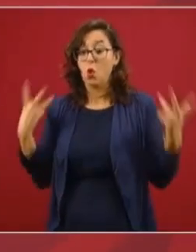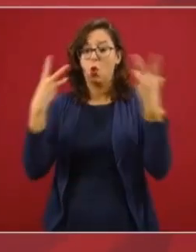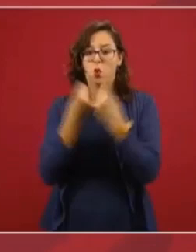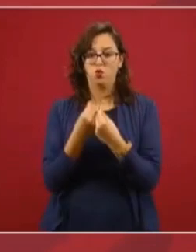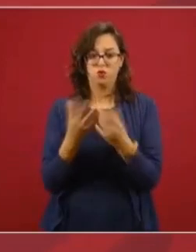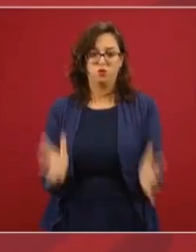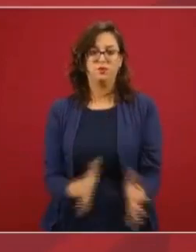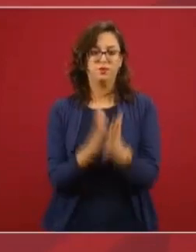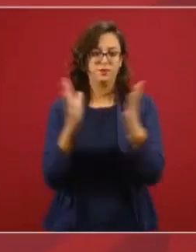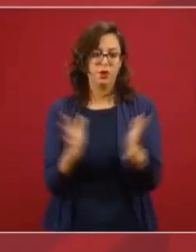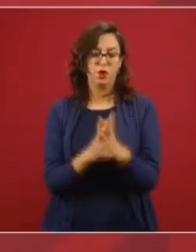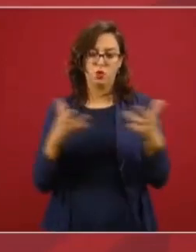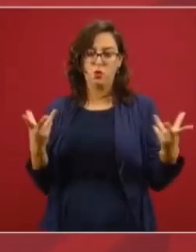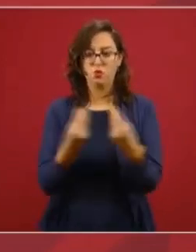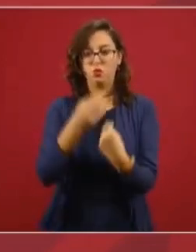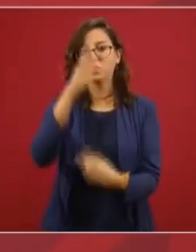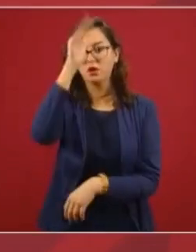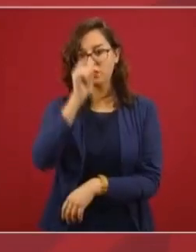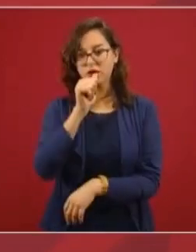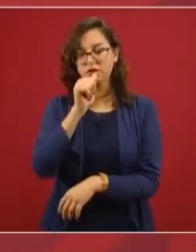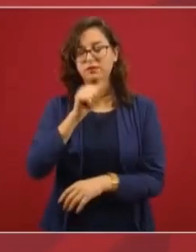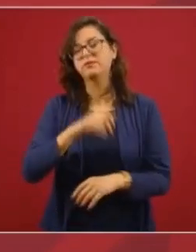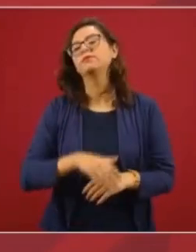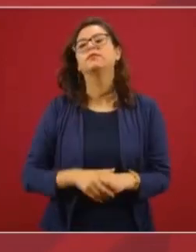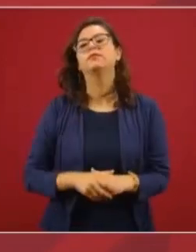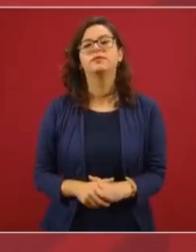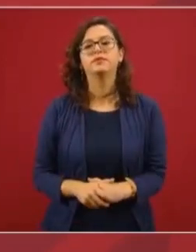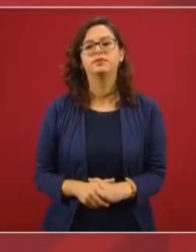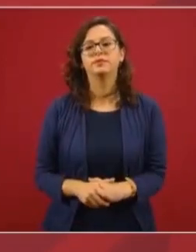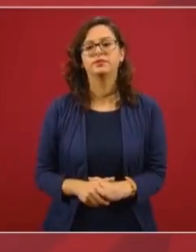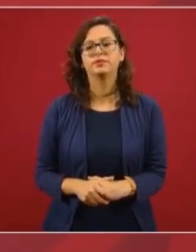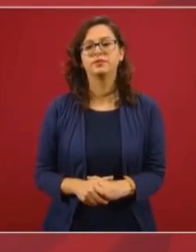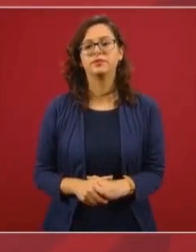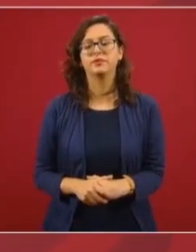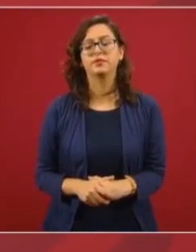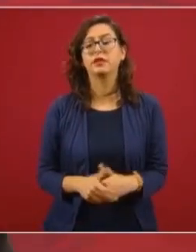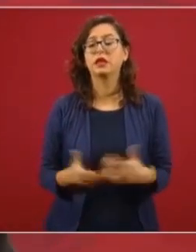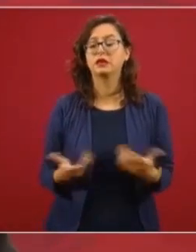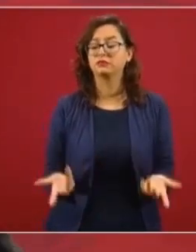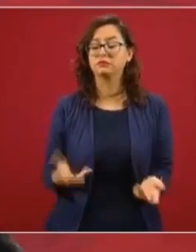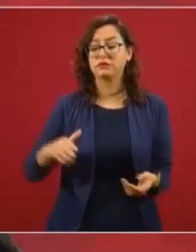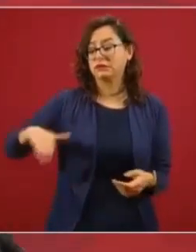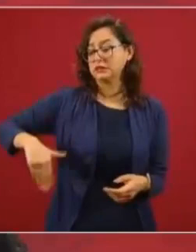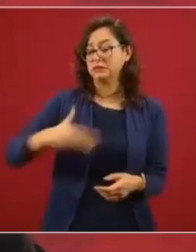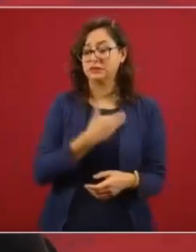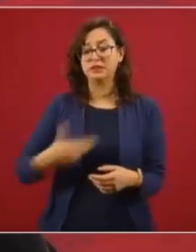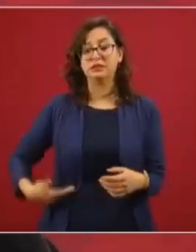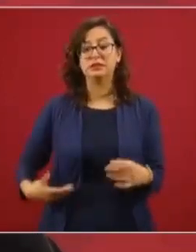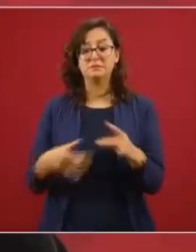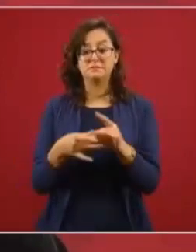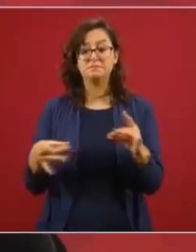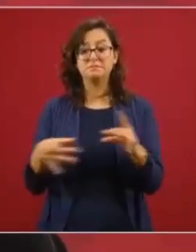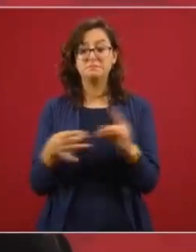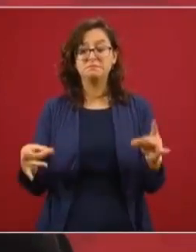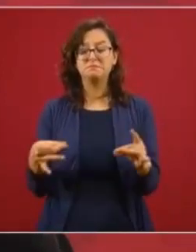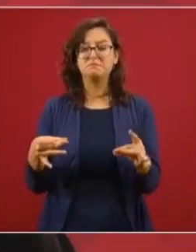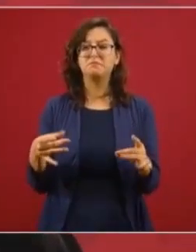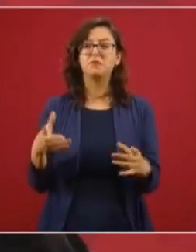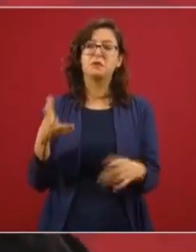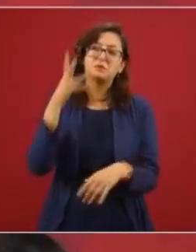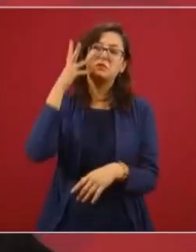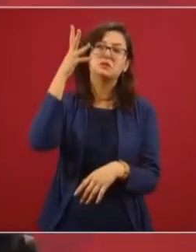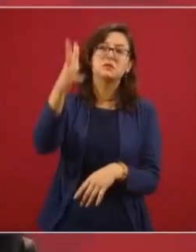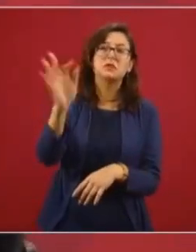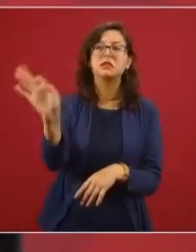Quisiera yo entonces subrayar que esto nos abre la puerta para algo que dijo el señor Presidente, que es que lo que es una expectativa se empiece a